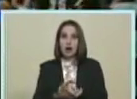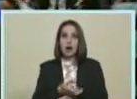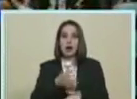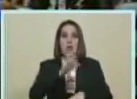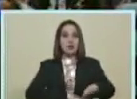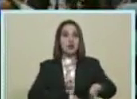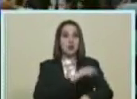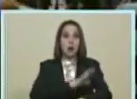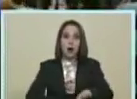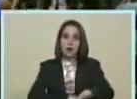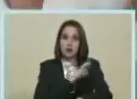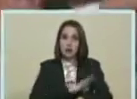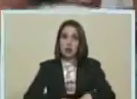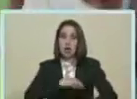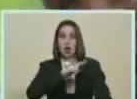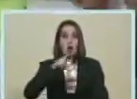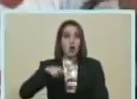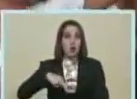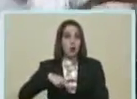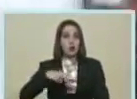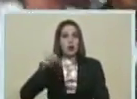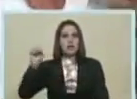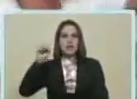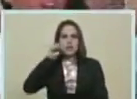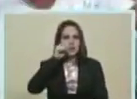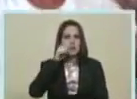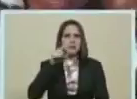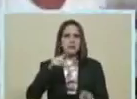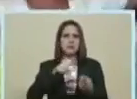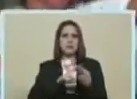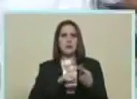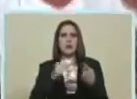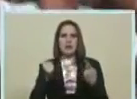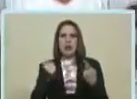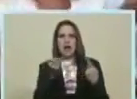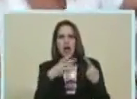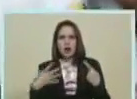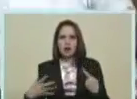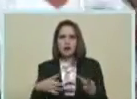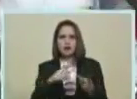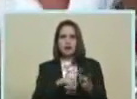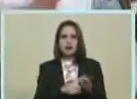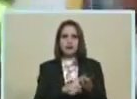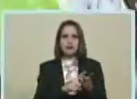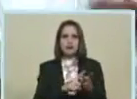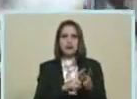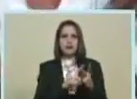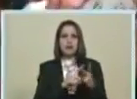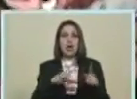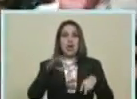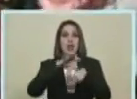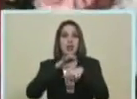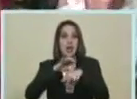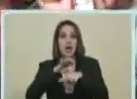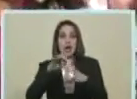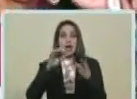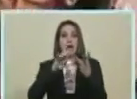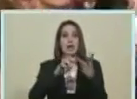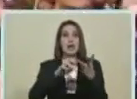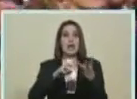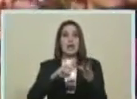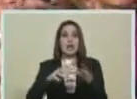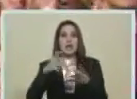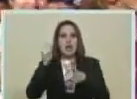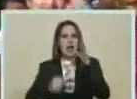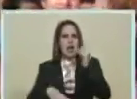Bueno Nuestros campos Del maíz Nuestros campos Del arroz Nuestros campos De la carne De la leche De